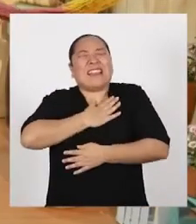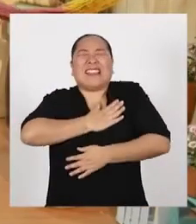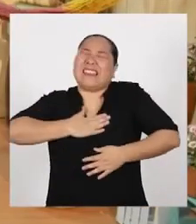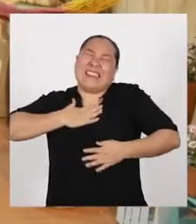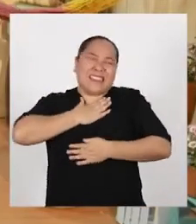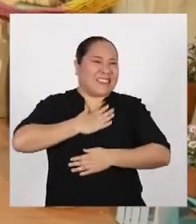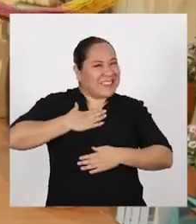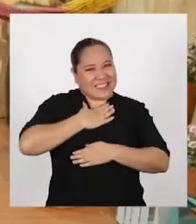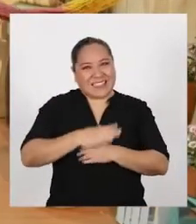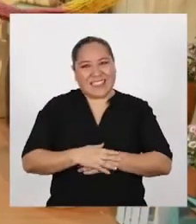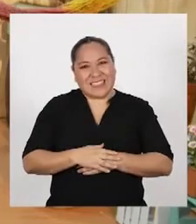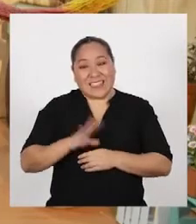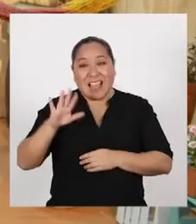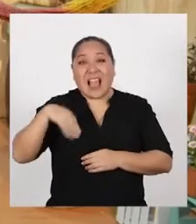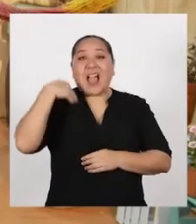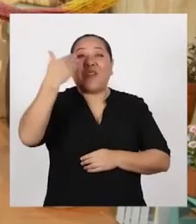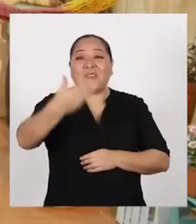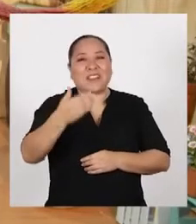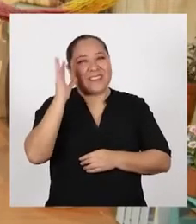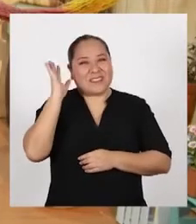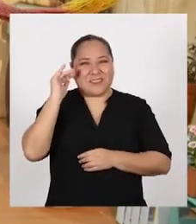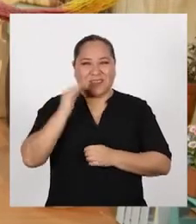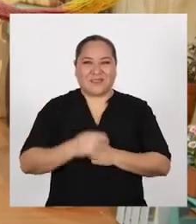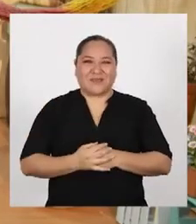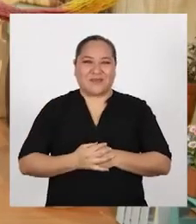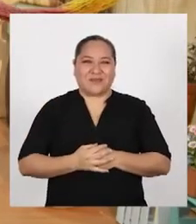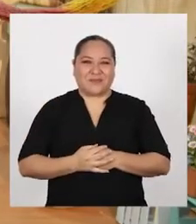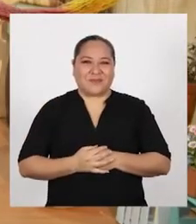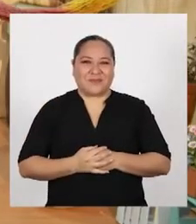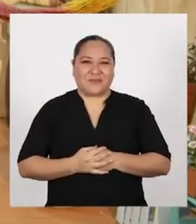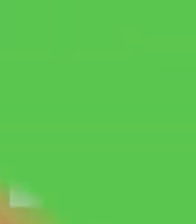es más divertido! ¡Hasta la próxima!